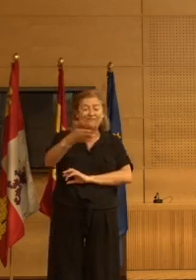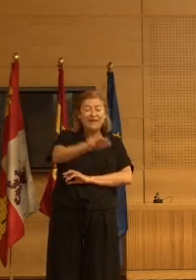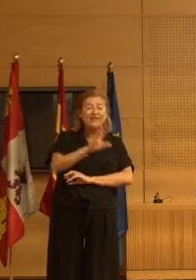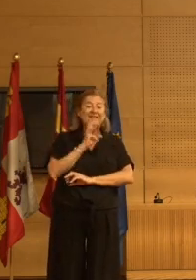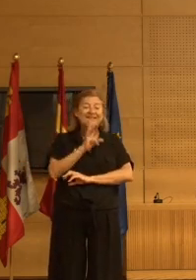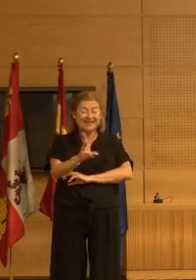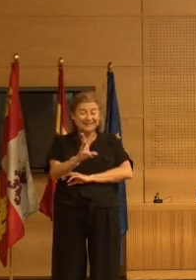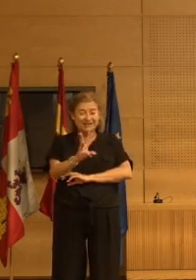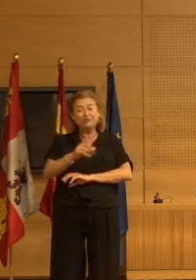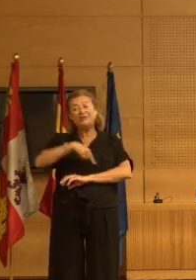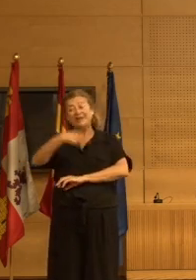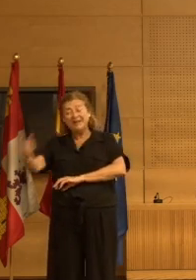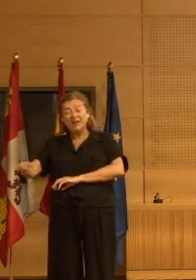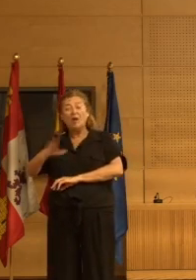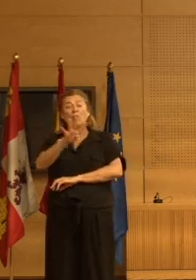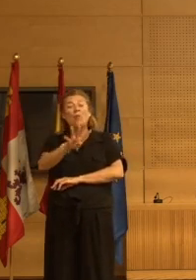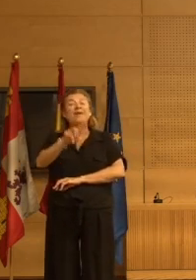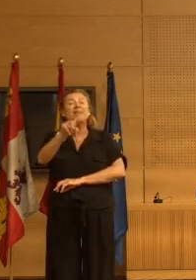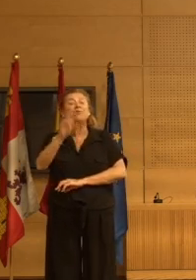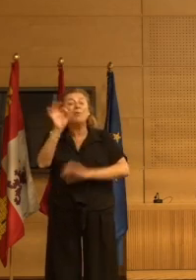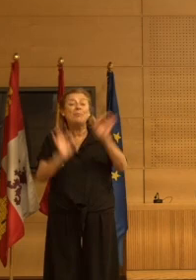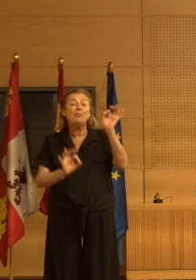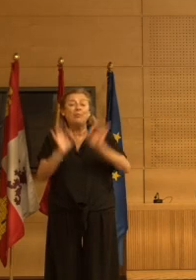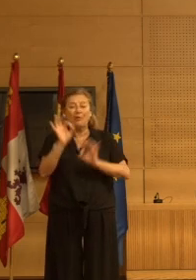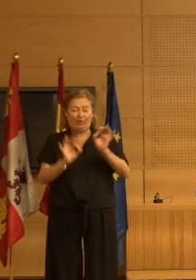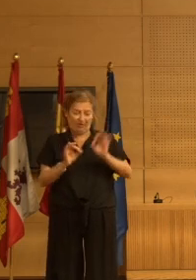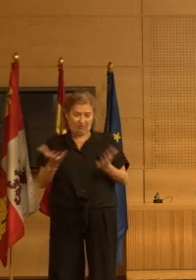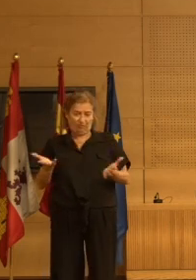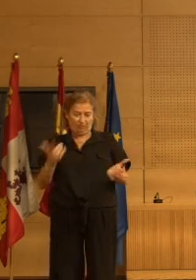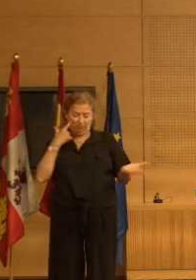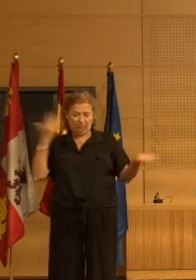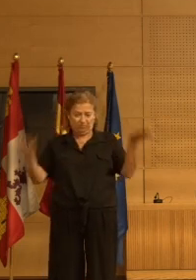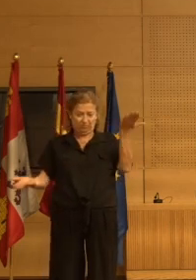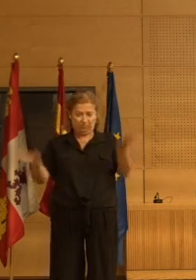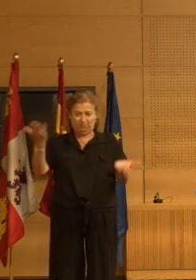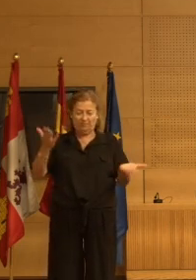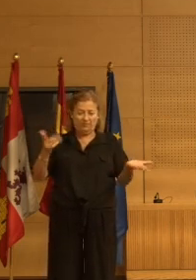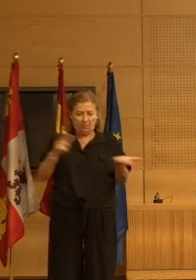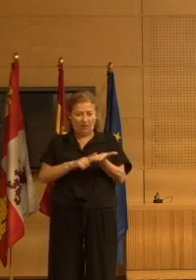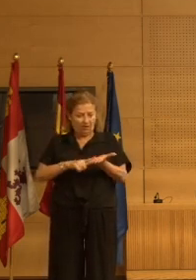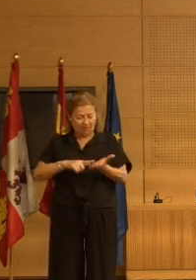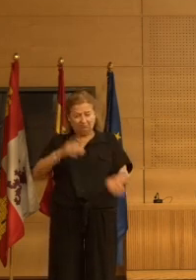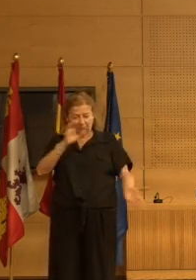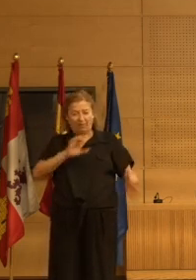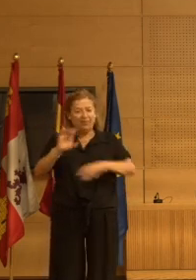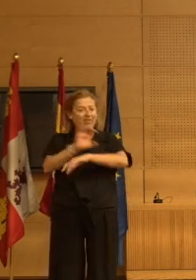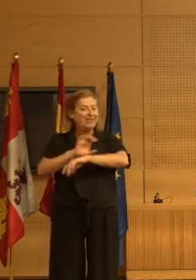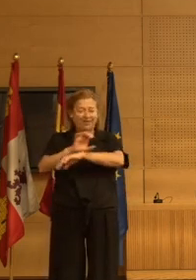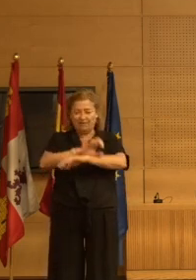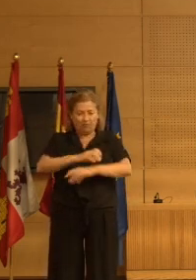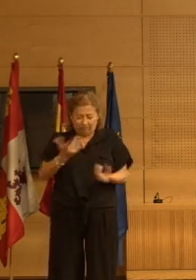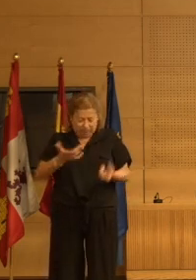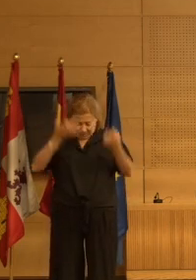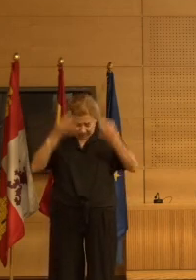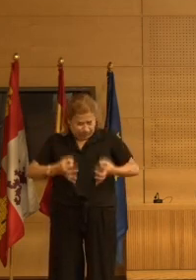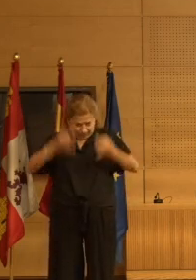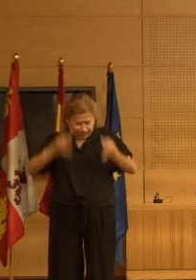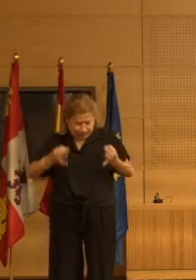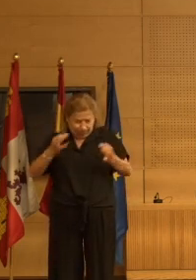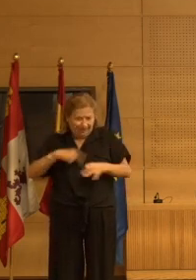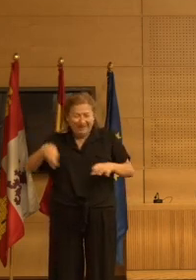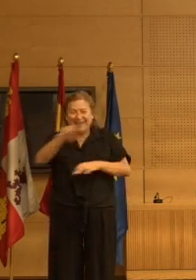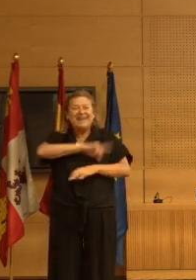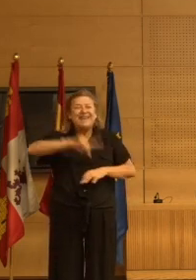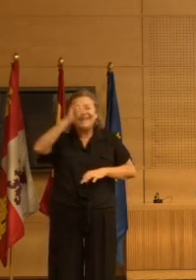los tres años frente al 41%. De manera que estos son datos científicos irrefutables, es un ensayo clínico aleatorizado, nadie